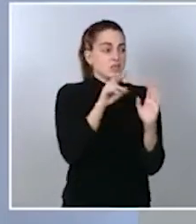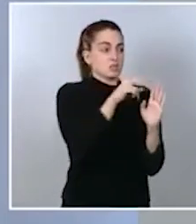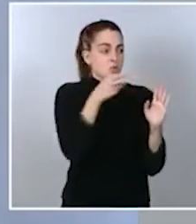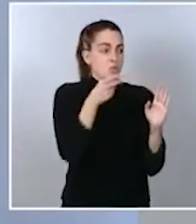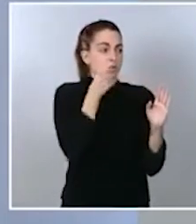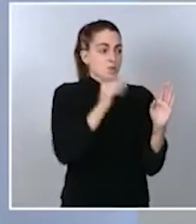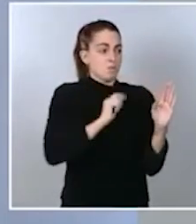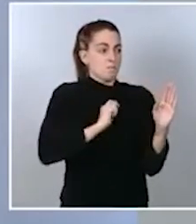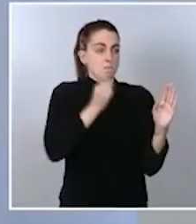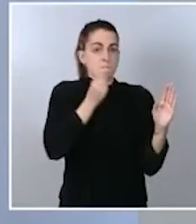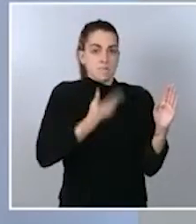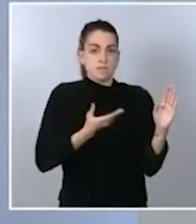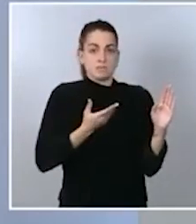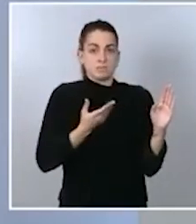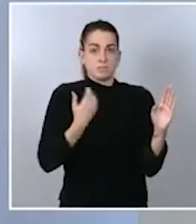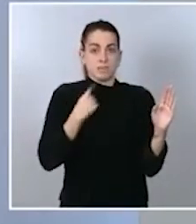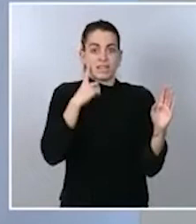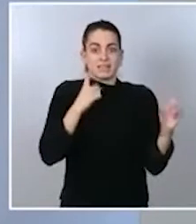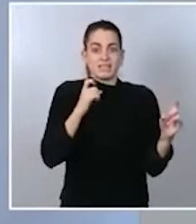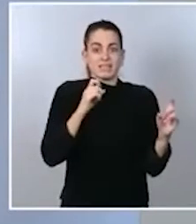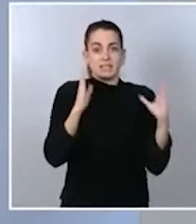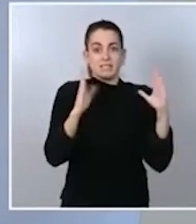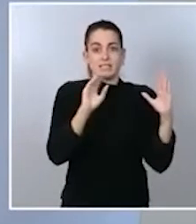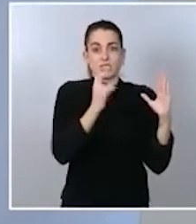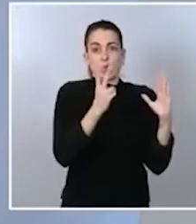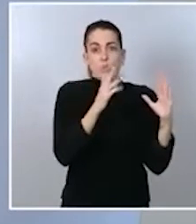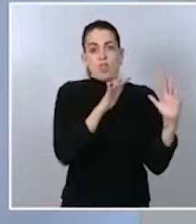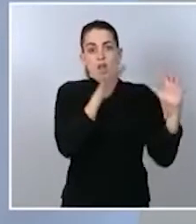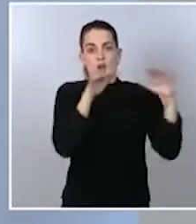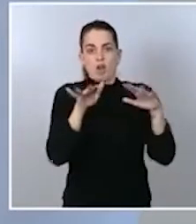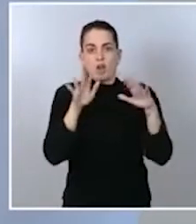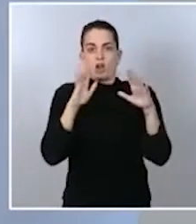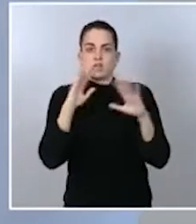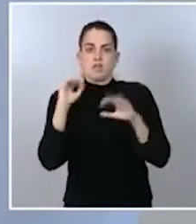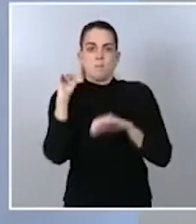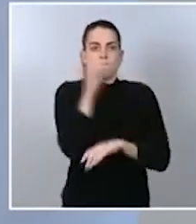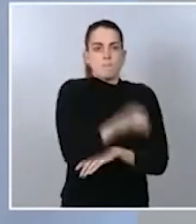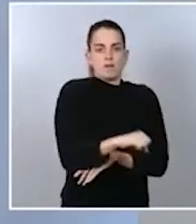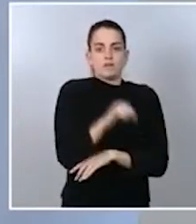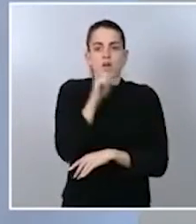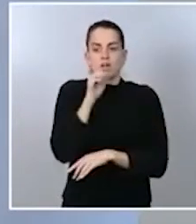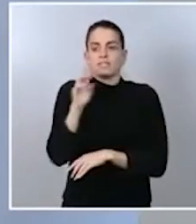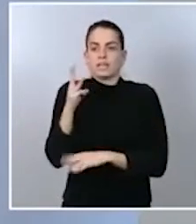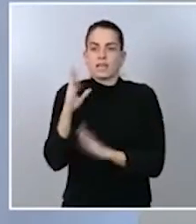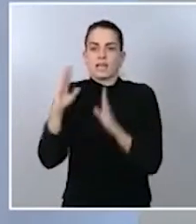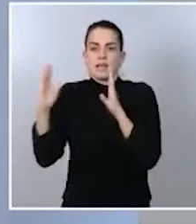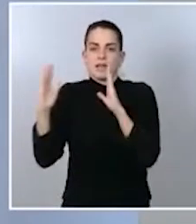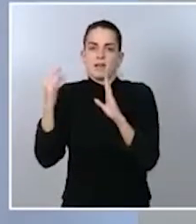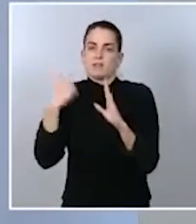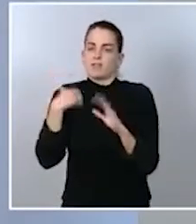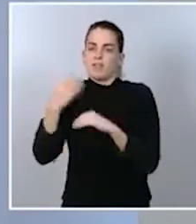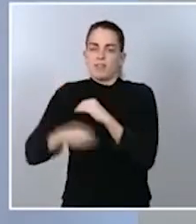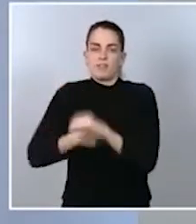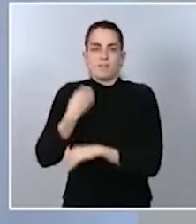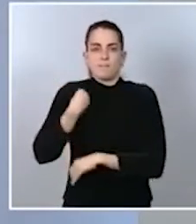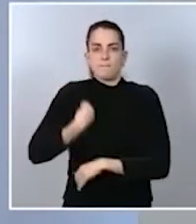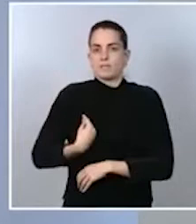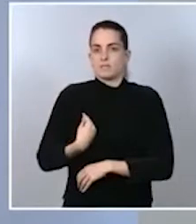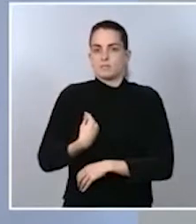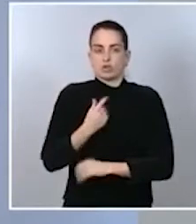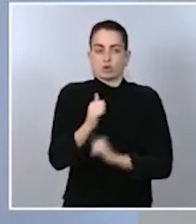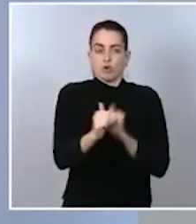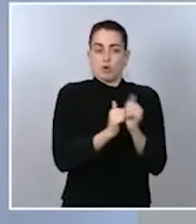doblegar la segunda ola cuando la tuvimos en nuestro país. Insisto, ya las comunidades autónomas están tomando estas medidas que tienen que